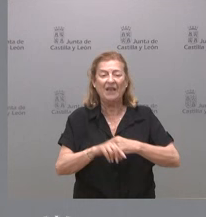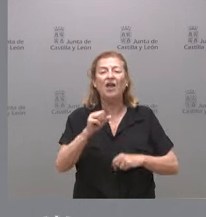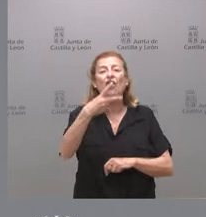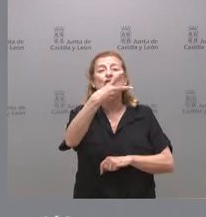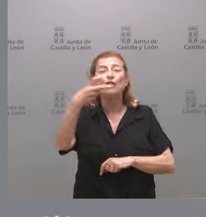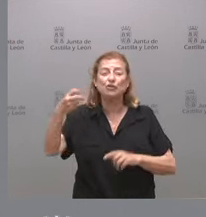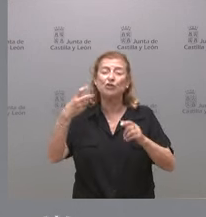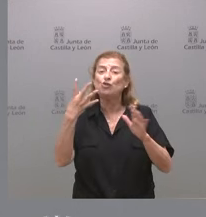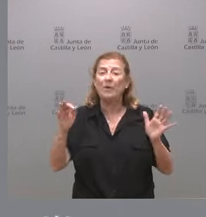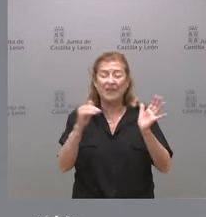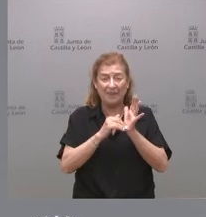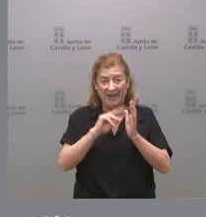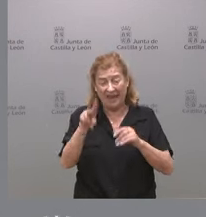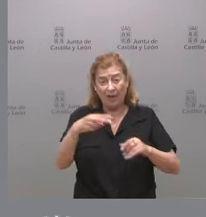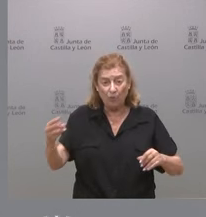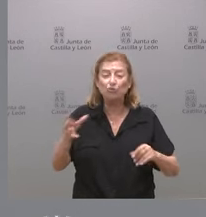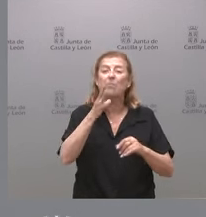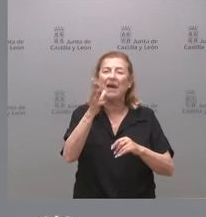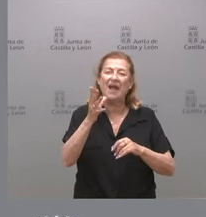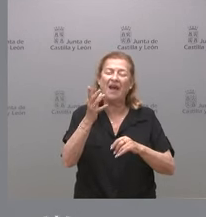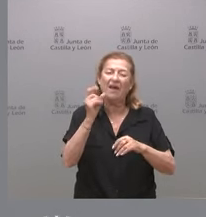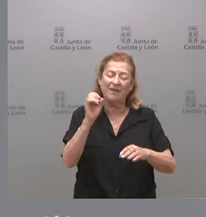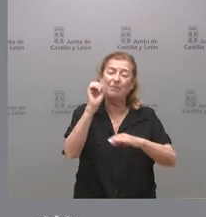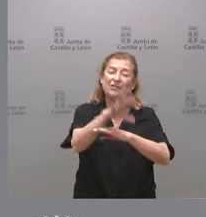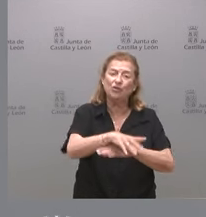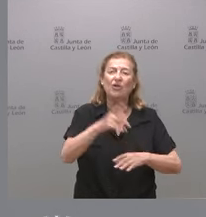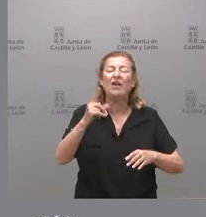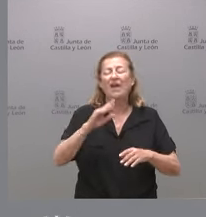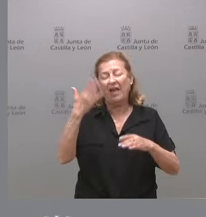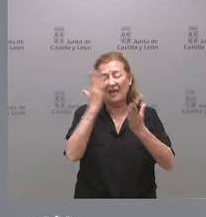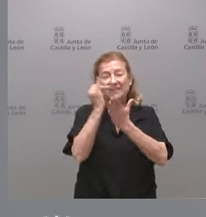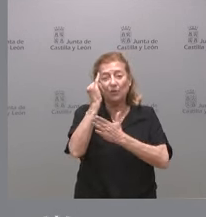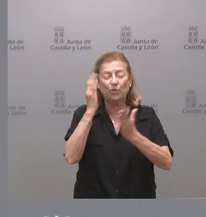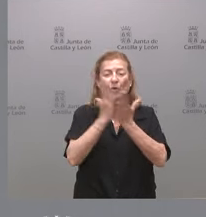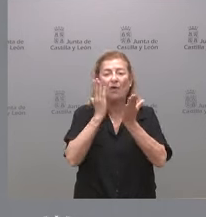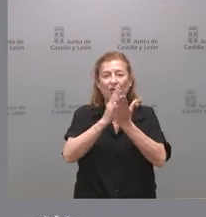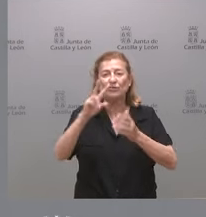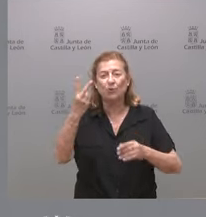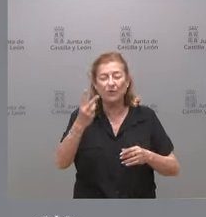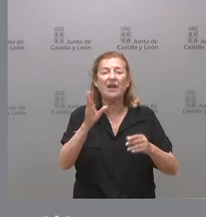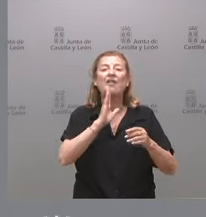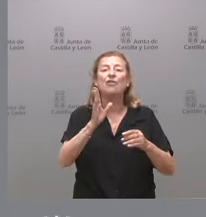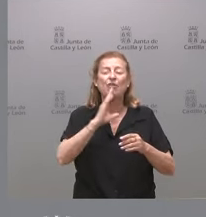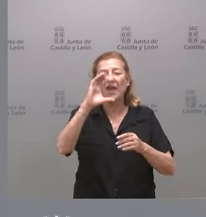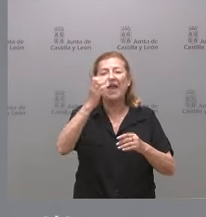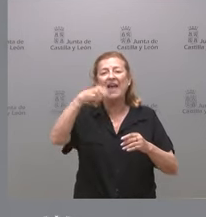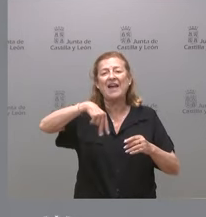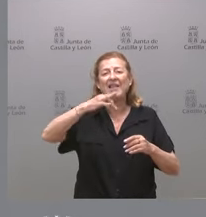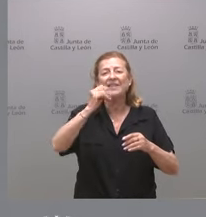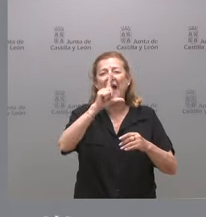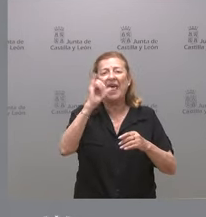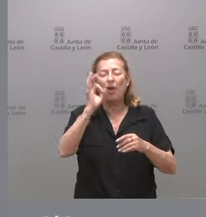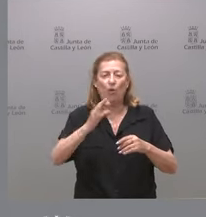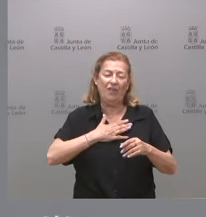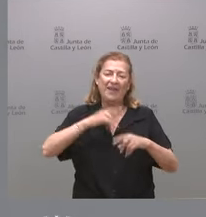290.000 euros para inversiones en el Instituto de Educación Secundaria, Oces del Duratón, en Cantalejo, Segovia. Son obras